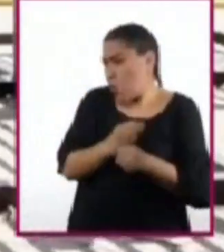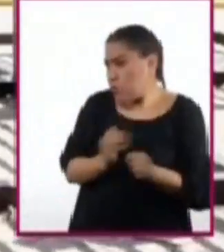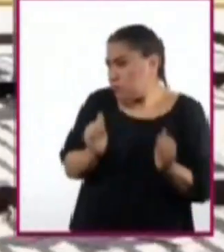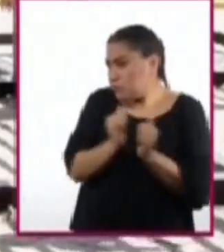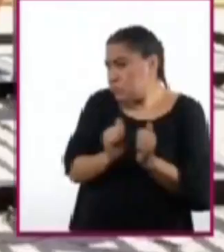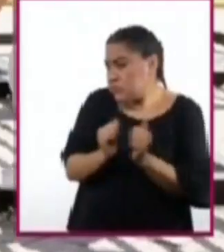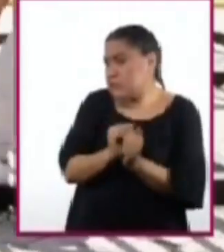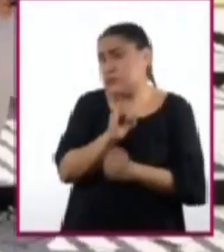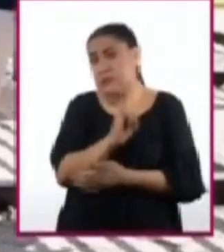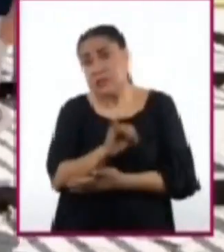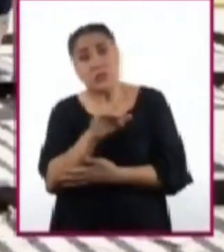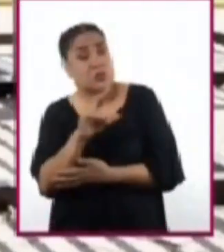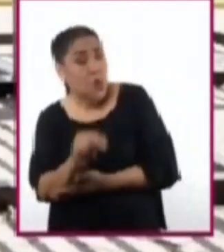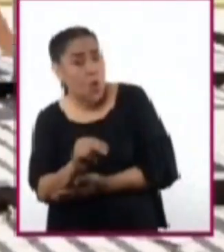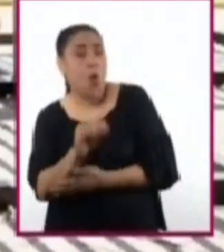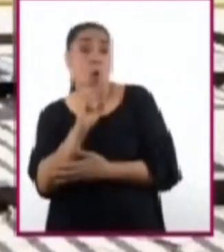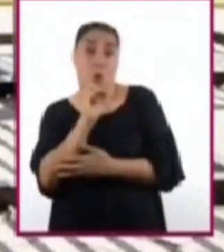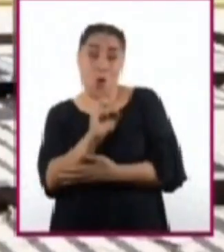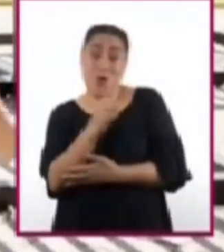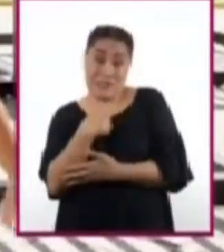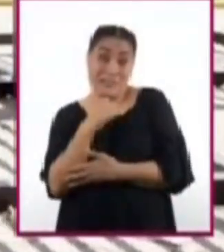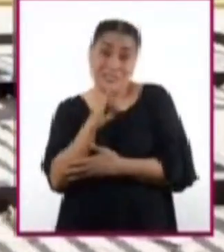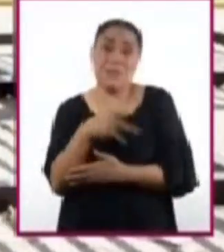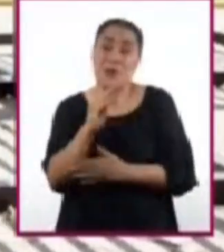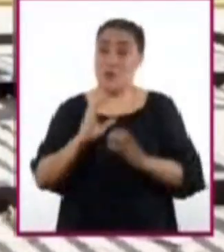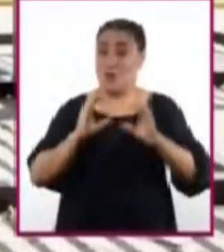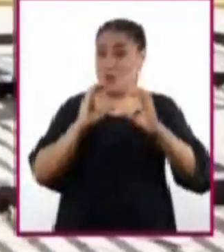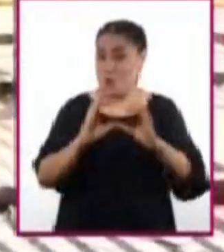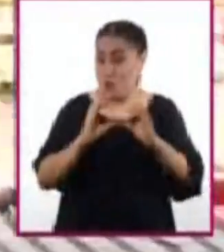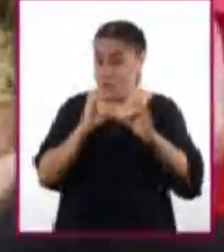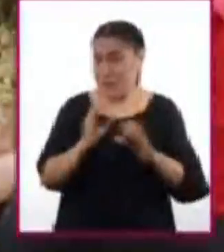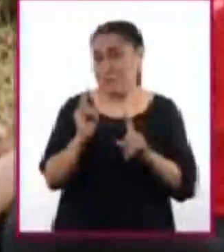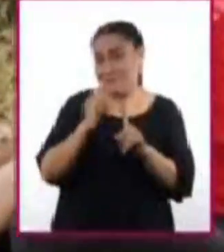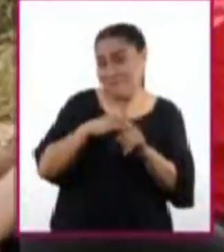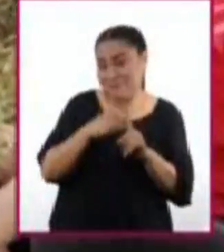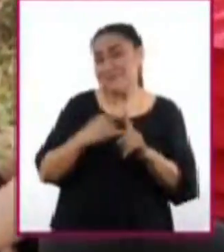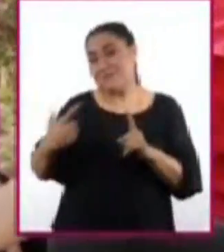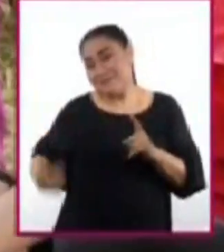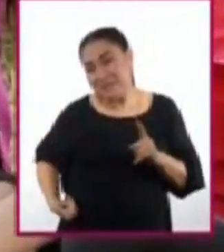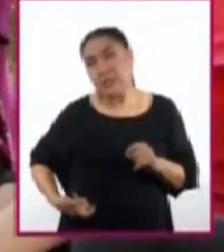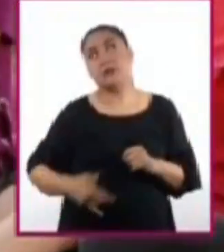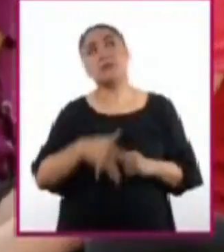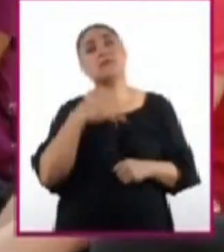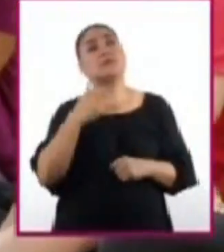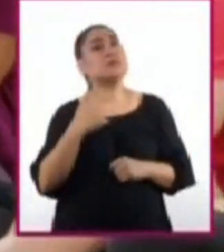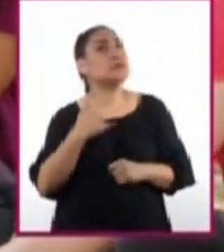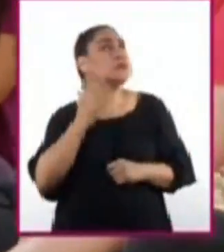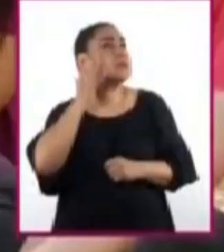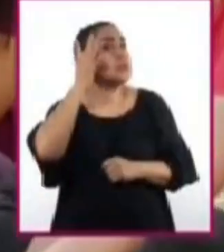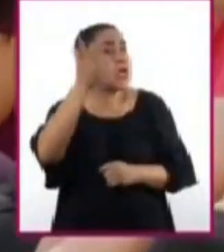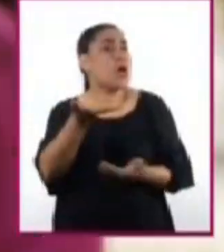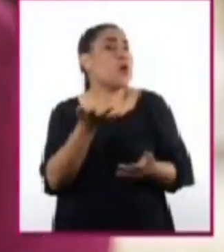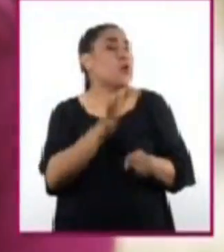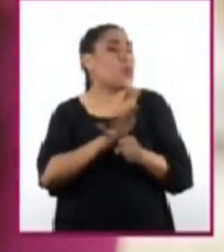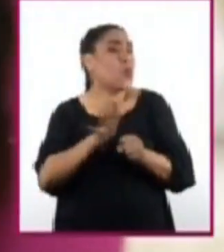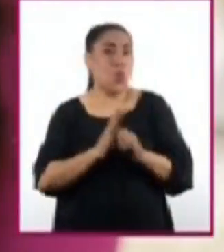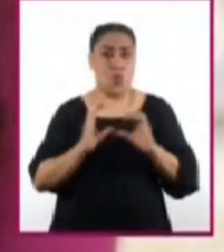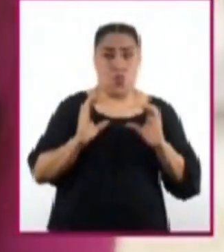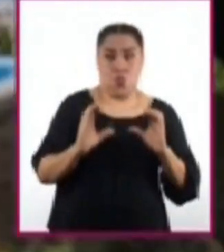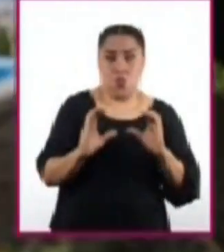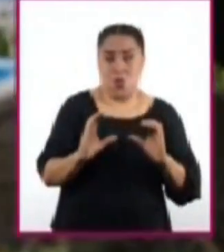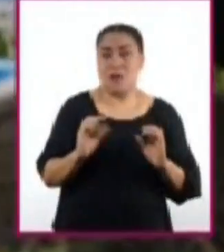o no, o bien, tenerlas con protección, te ayudará a tomar las decisiones correctas hacia el cuidado de tu salud sexual.